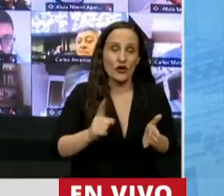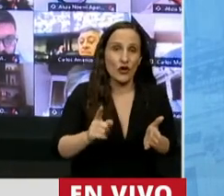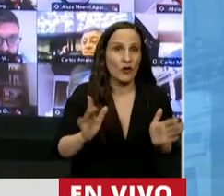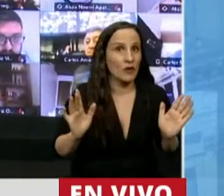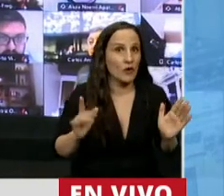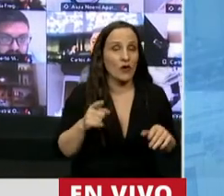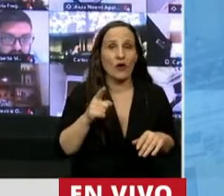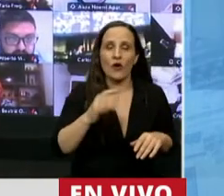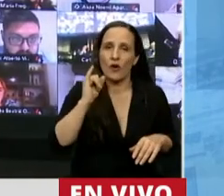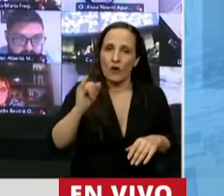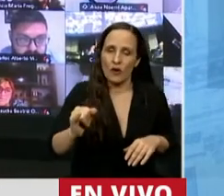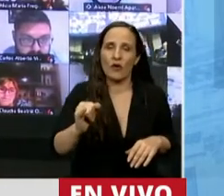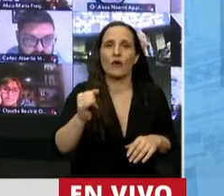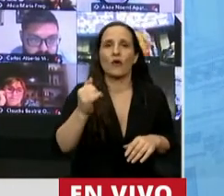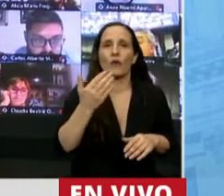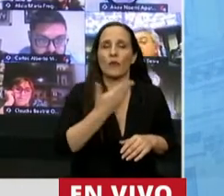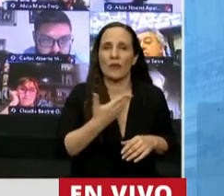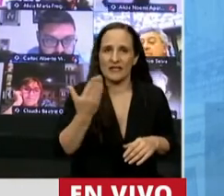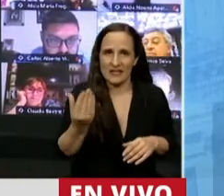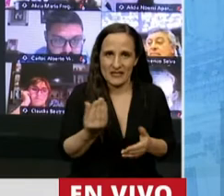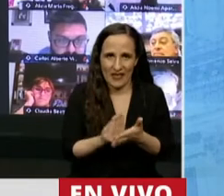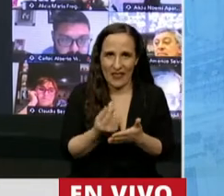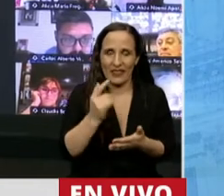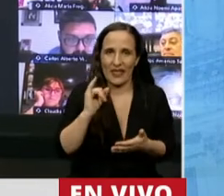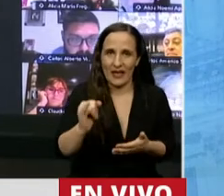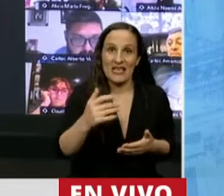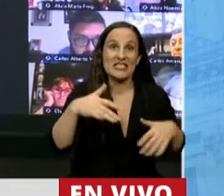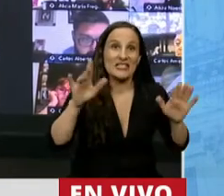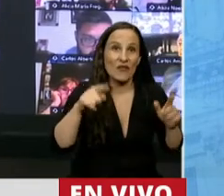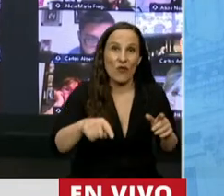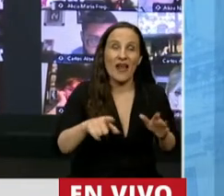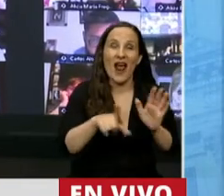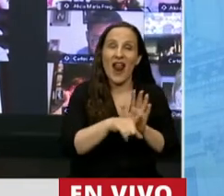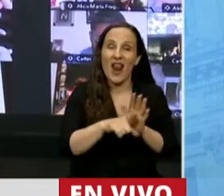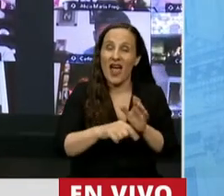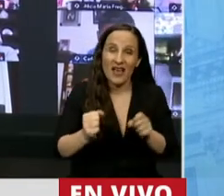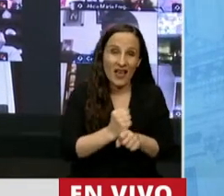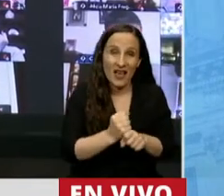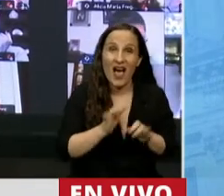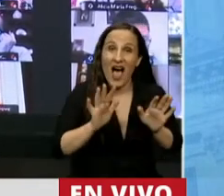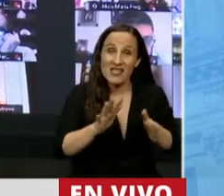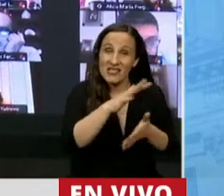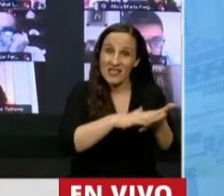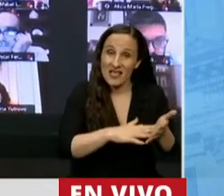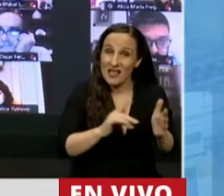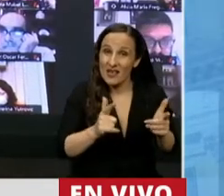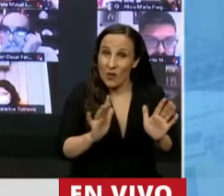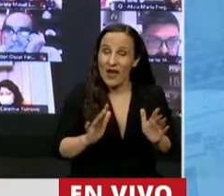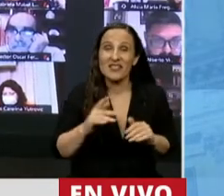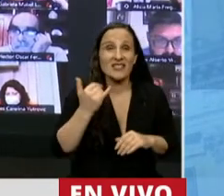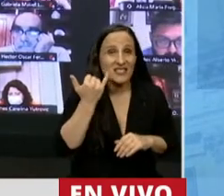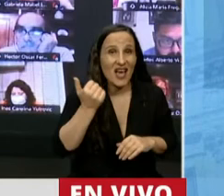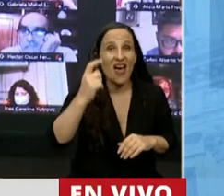un grave delito, le digo a usted, señor Presidente, que se sancionara cualquier tipo de ley en estas condiciones. 10